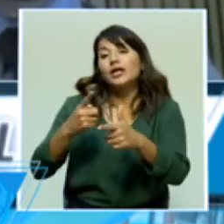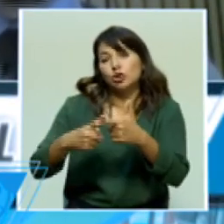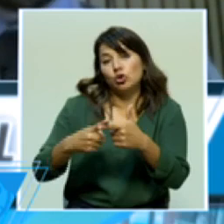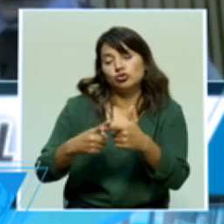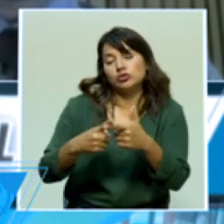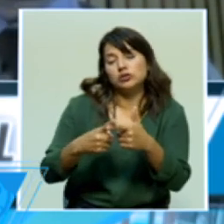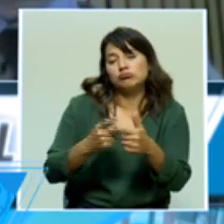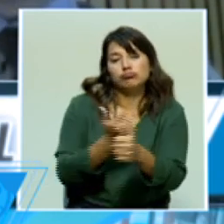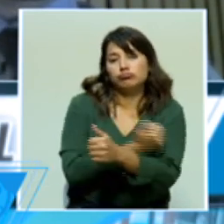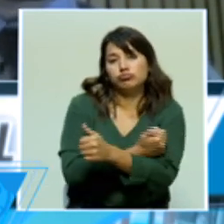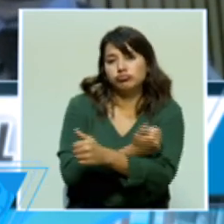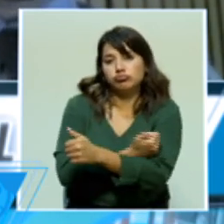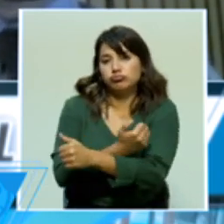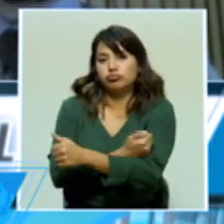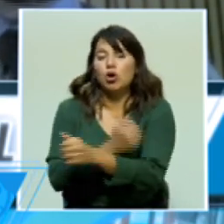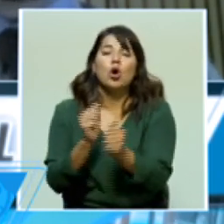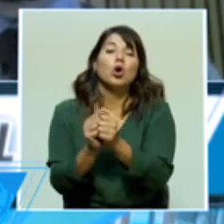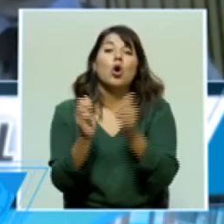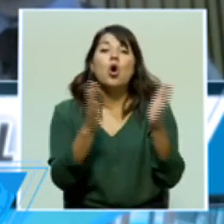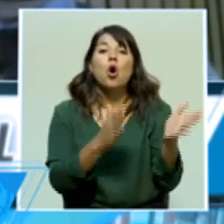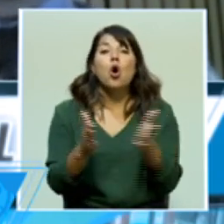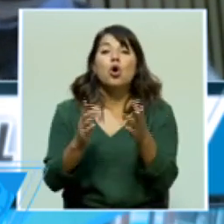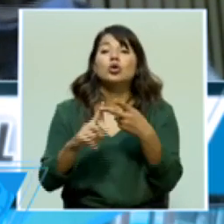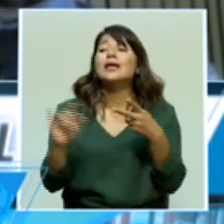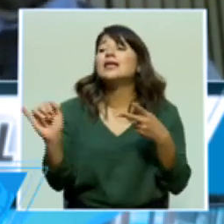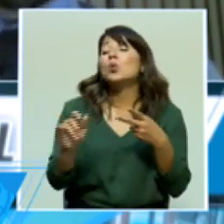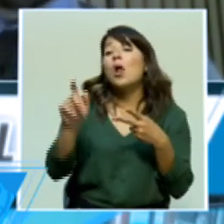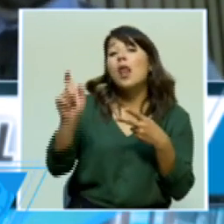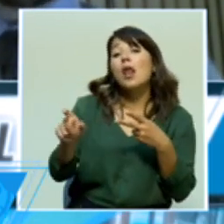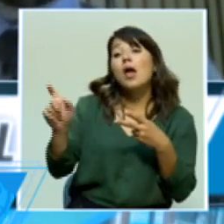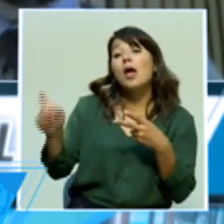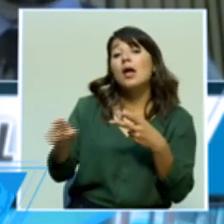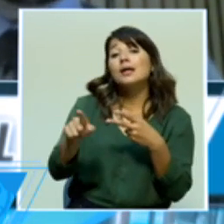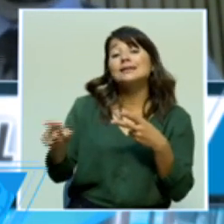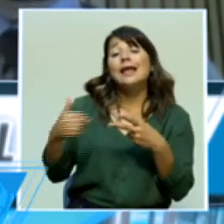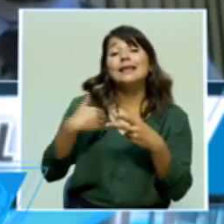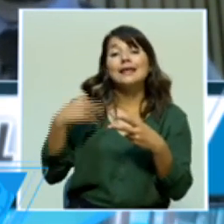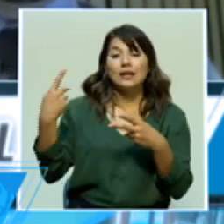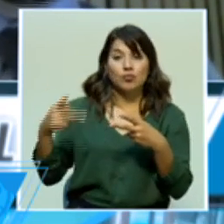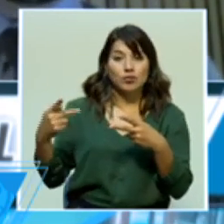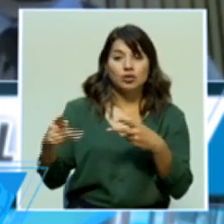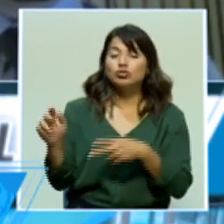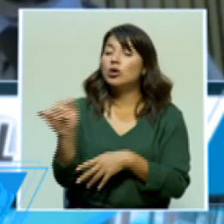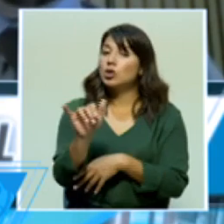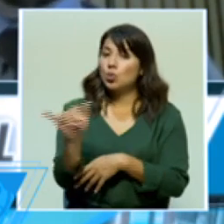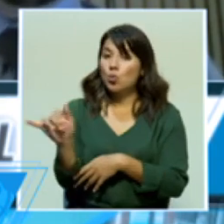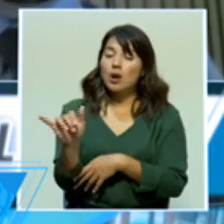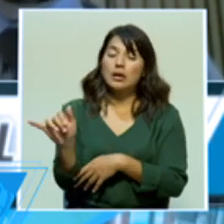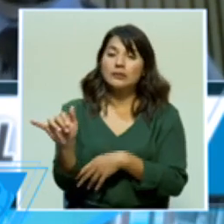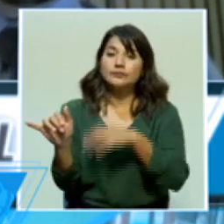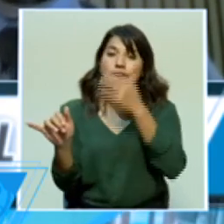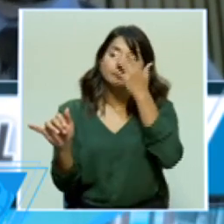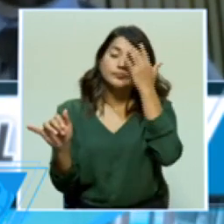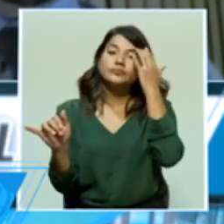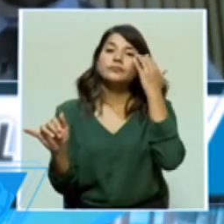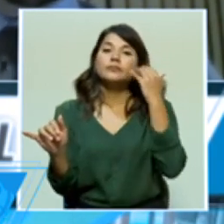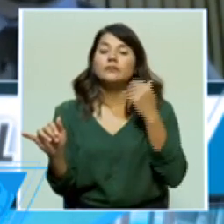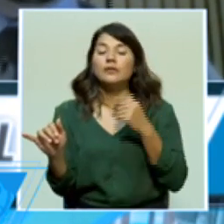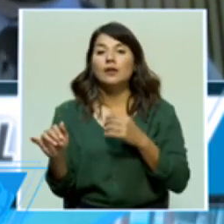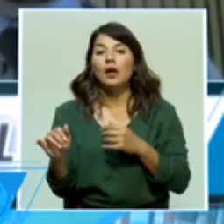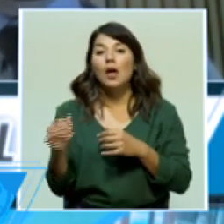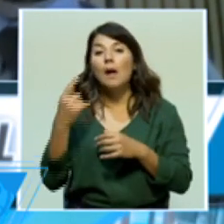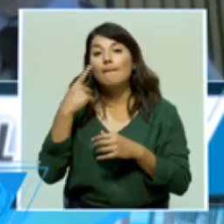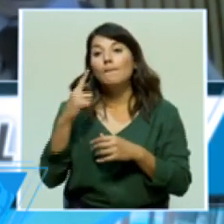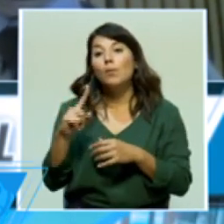Igual con los otros factores de riesgo, con las otras poblaciones que se pueda manejar